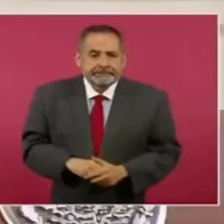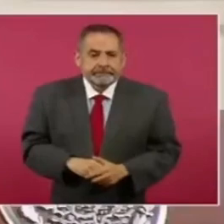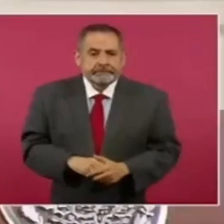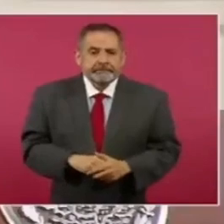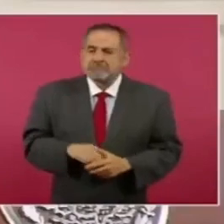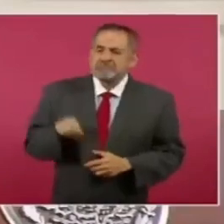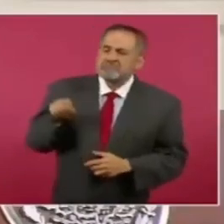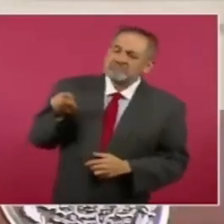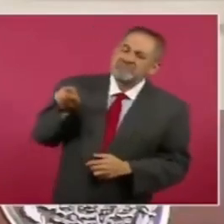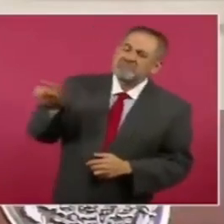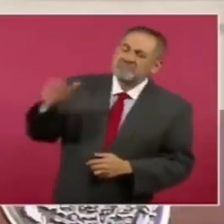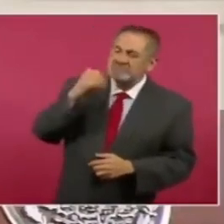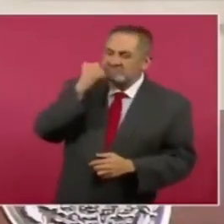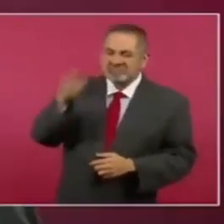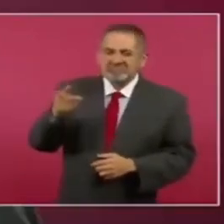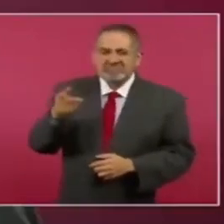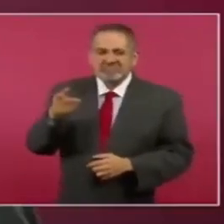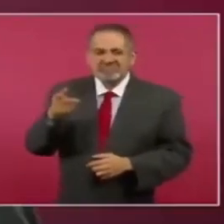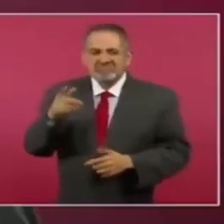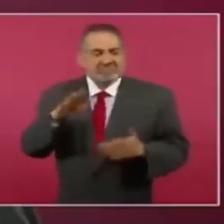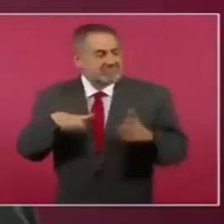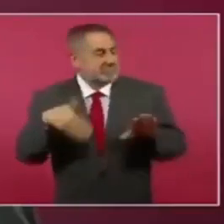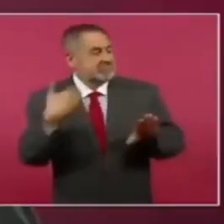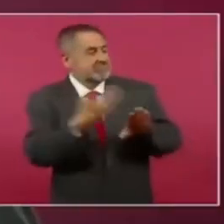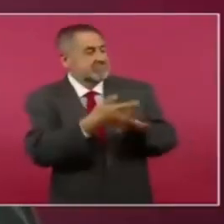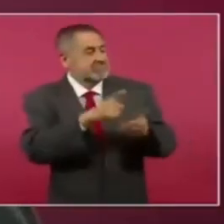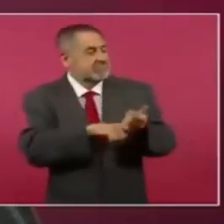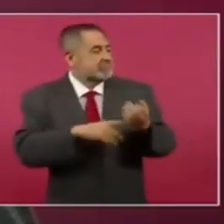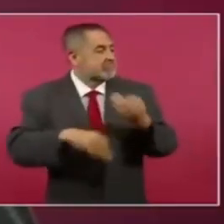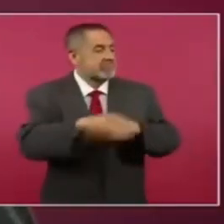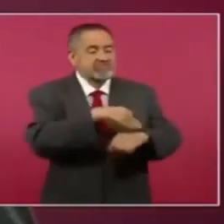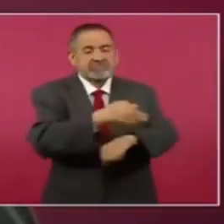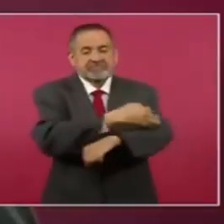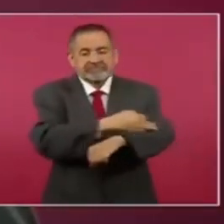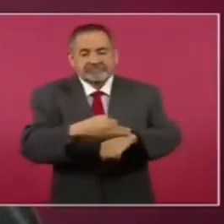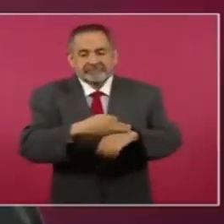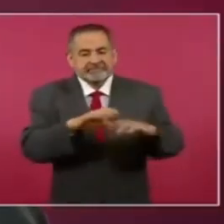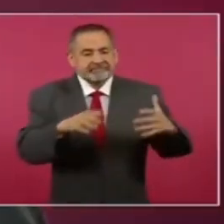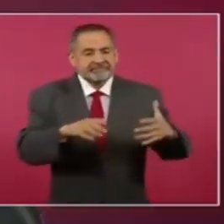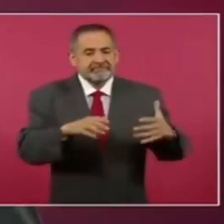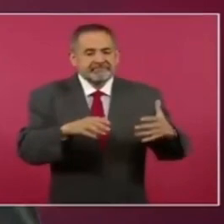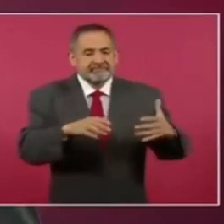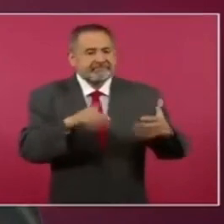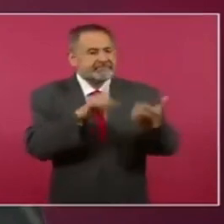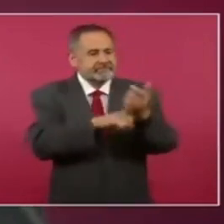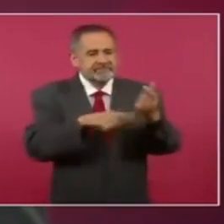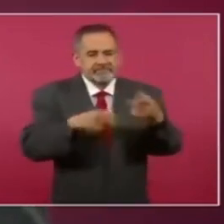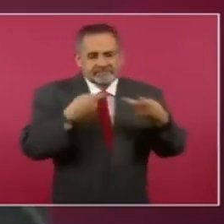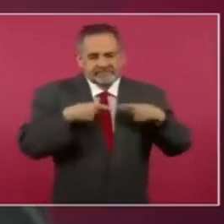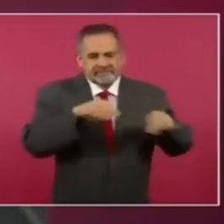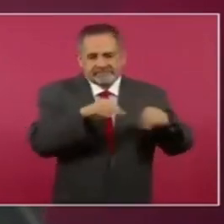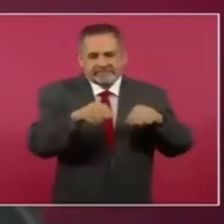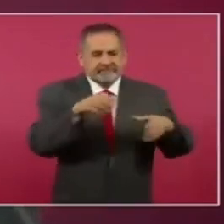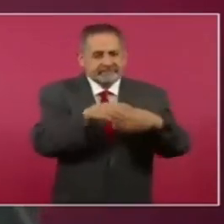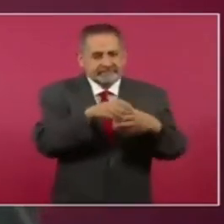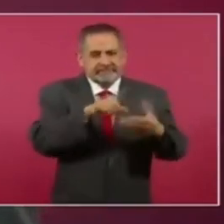que quiero es perjudicar a las familias de los trabajadores